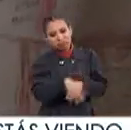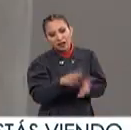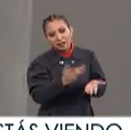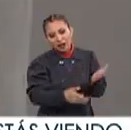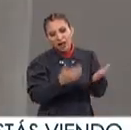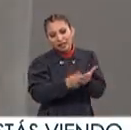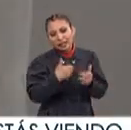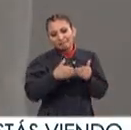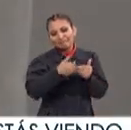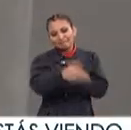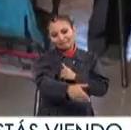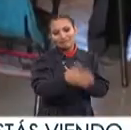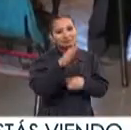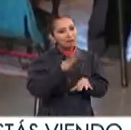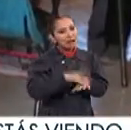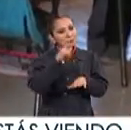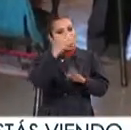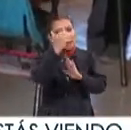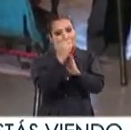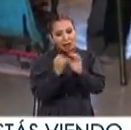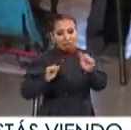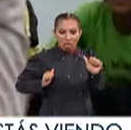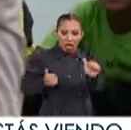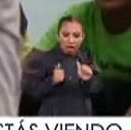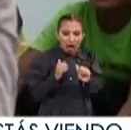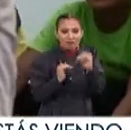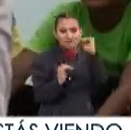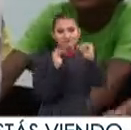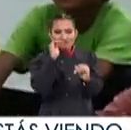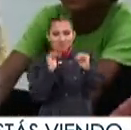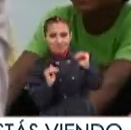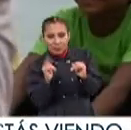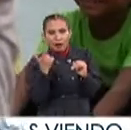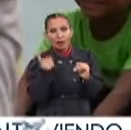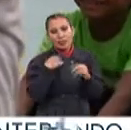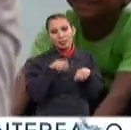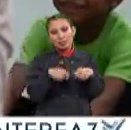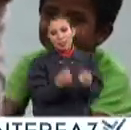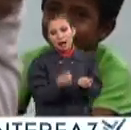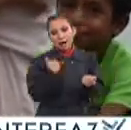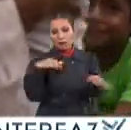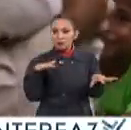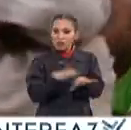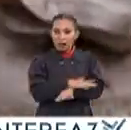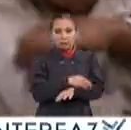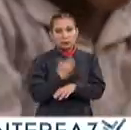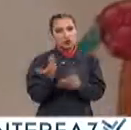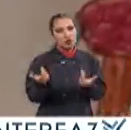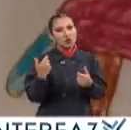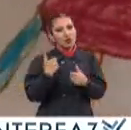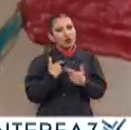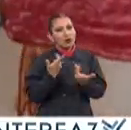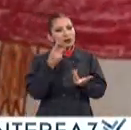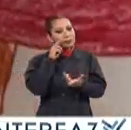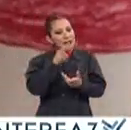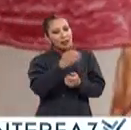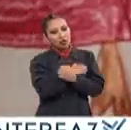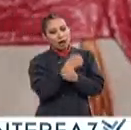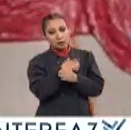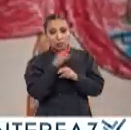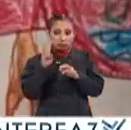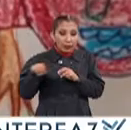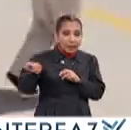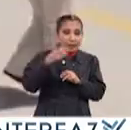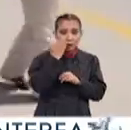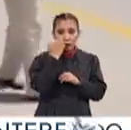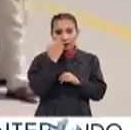los retos que aún persisten Para disminuir las brechas de desigualdad Y darle la vuelta a los indicadores educativos Y la realidad de las